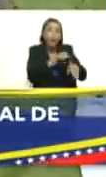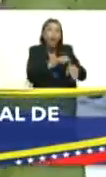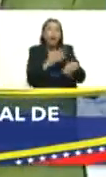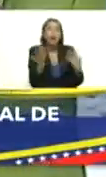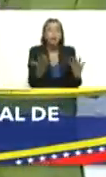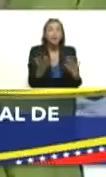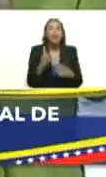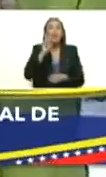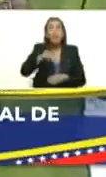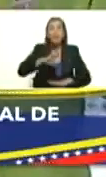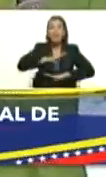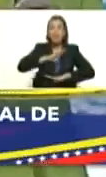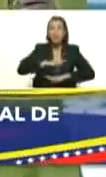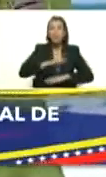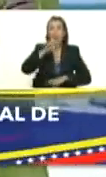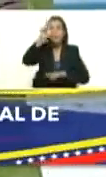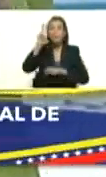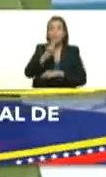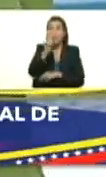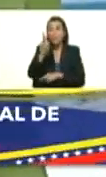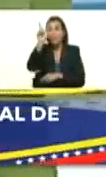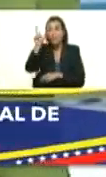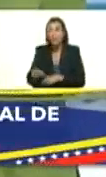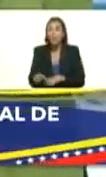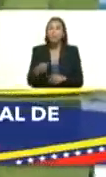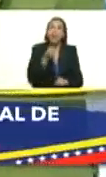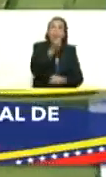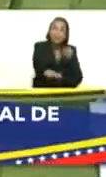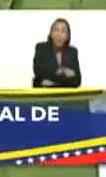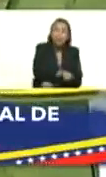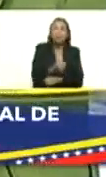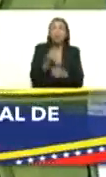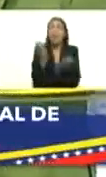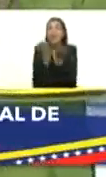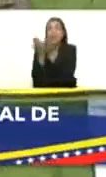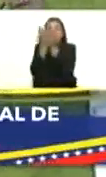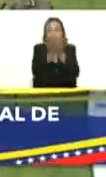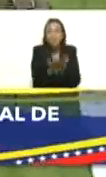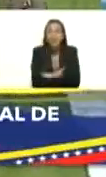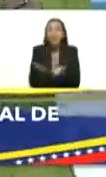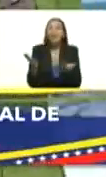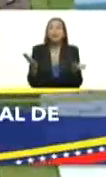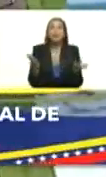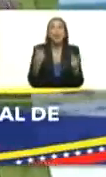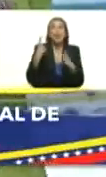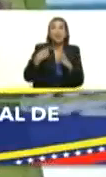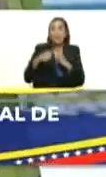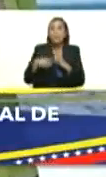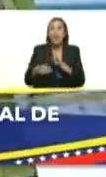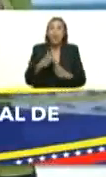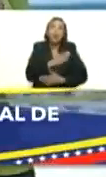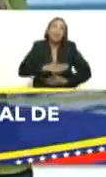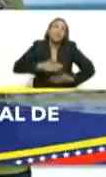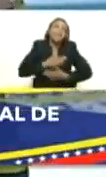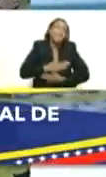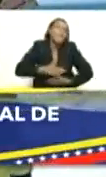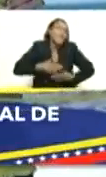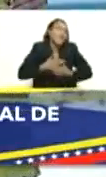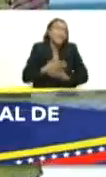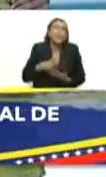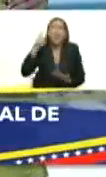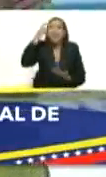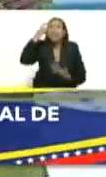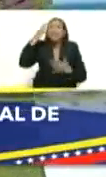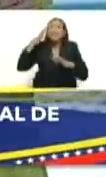como usbistas bueno egresados los que están ahorita activos también los que disfrutan de